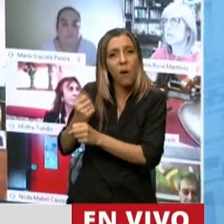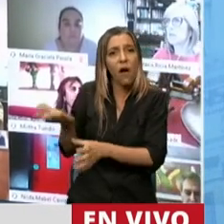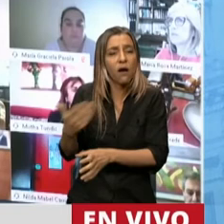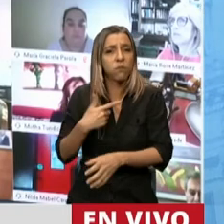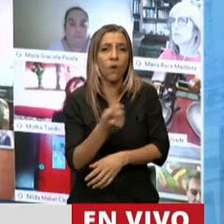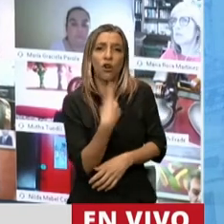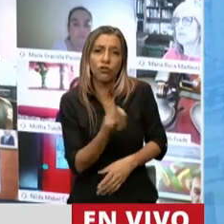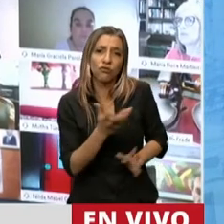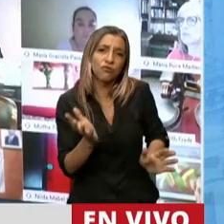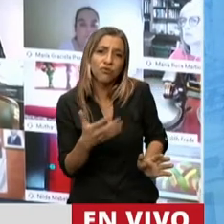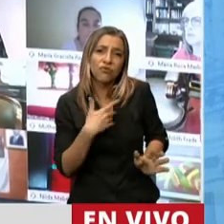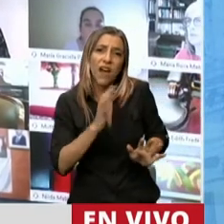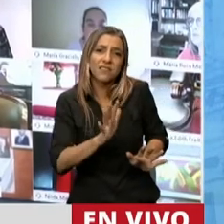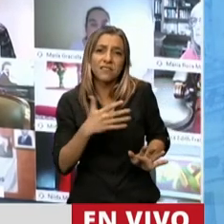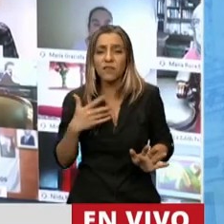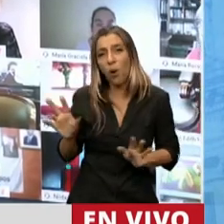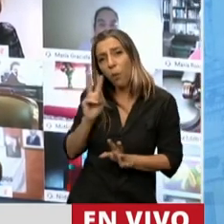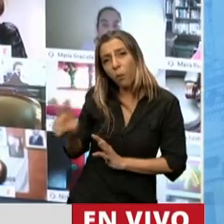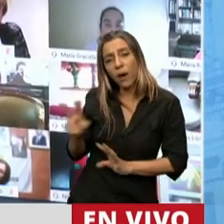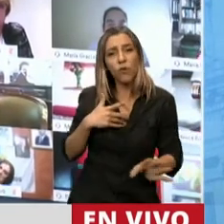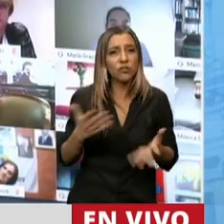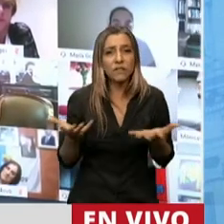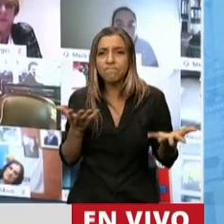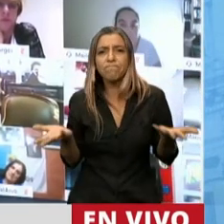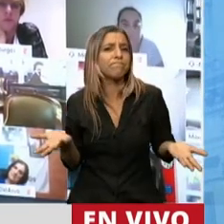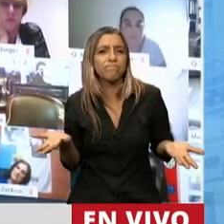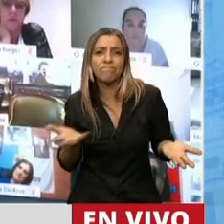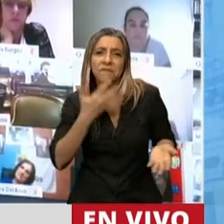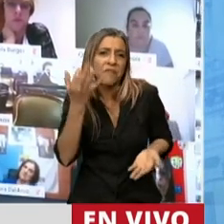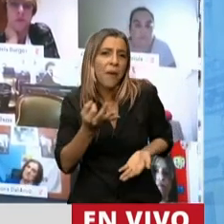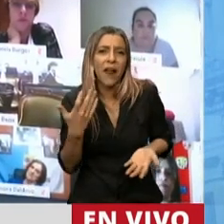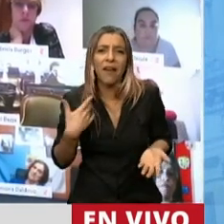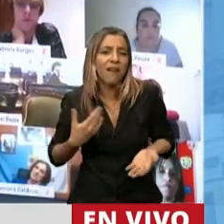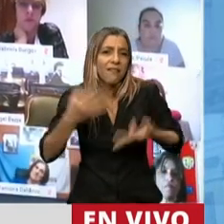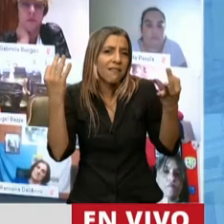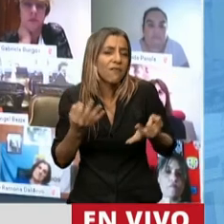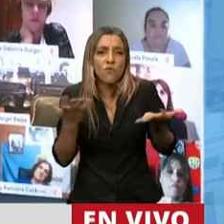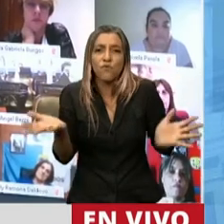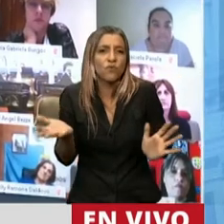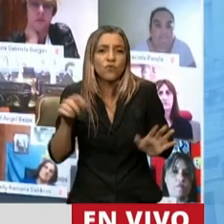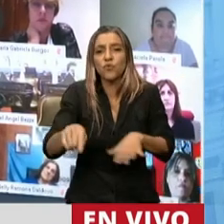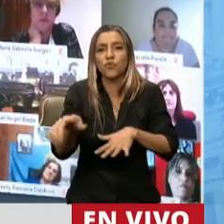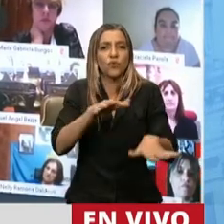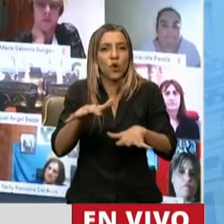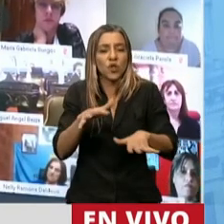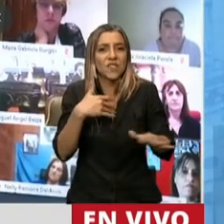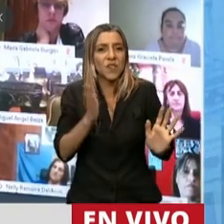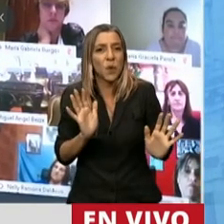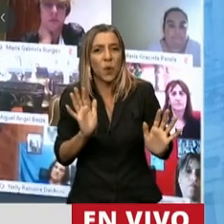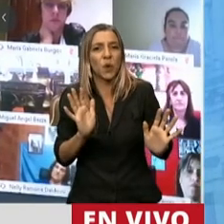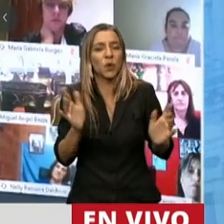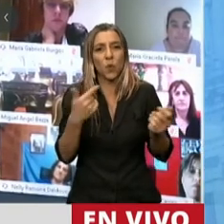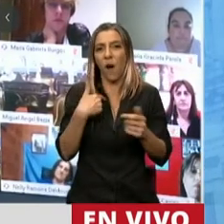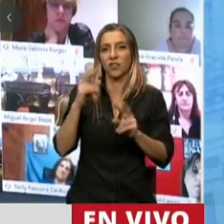banca. Es grave que las pantallas de la virtualidad estén en el centro del recinto anulando directamente el derecho político de la